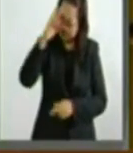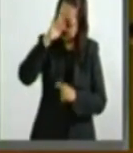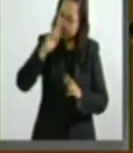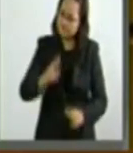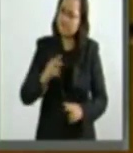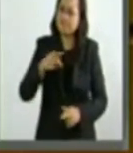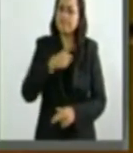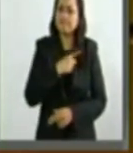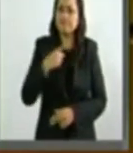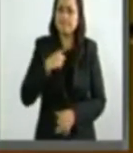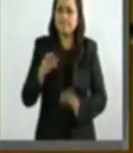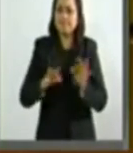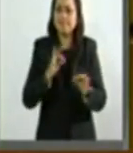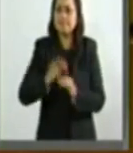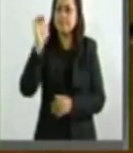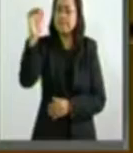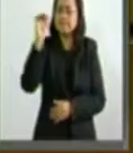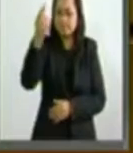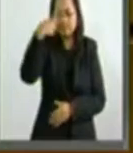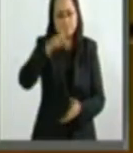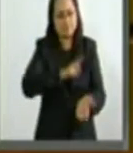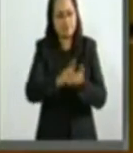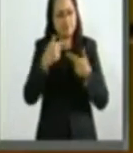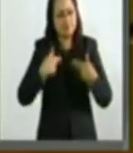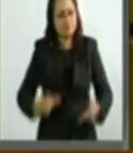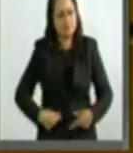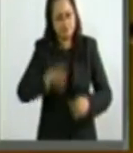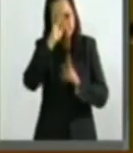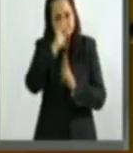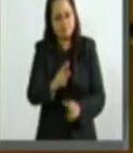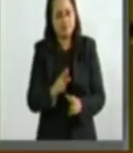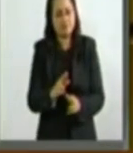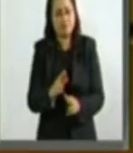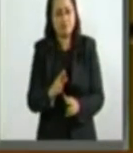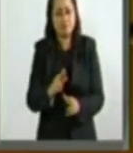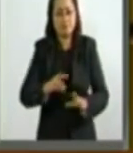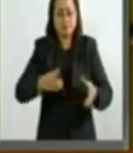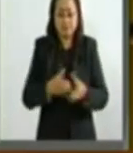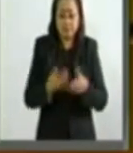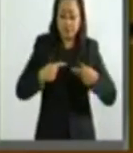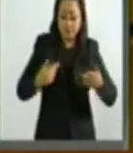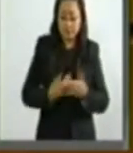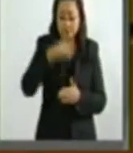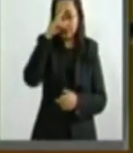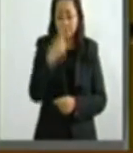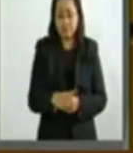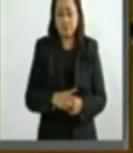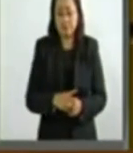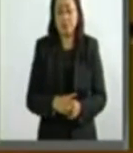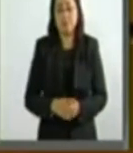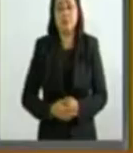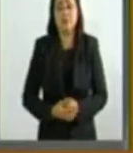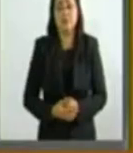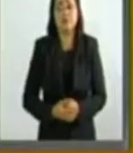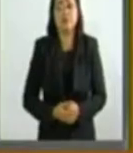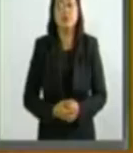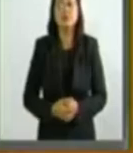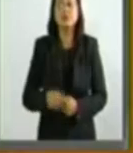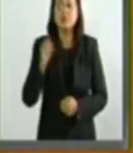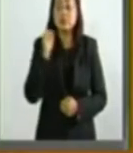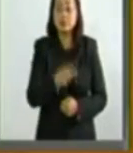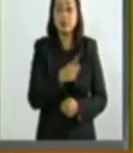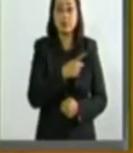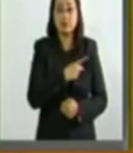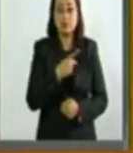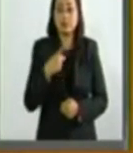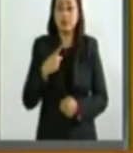respeto a los derechos humanos de nuestros con nacionales. pero también